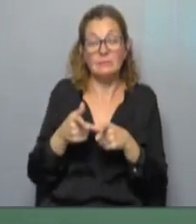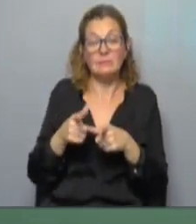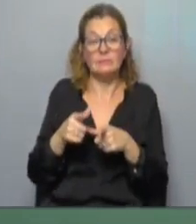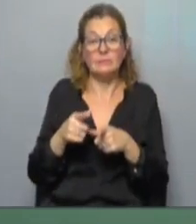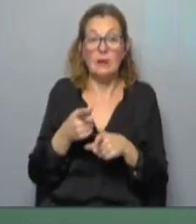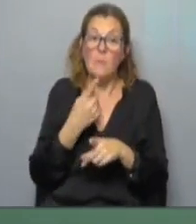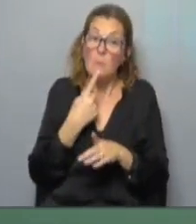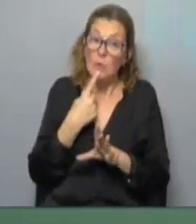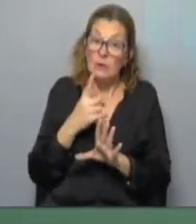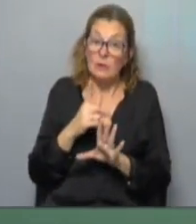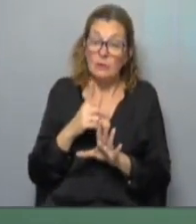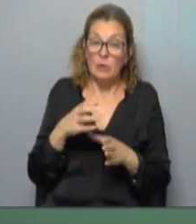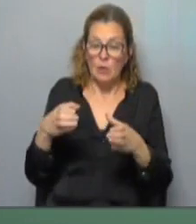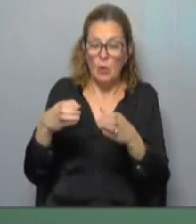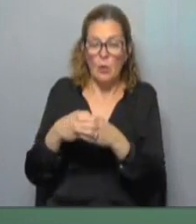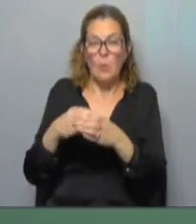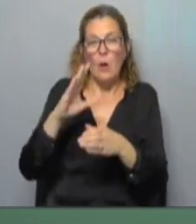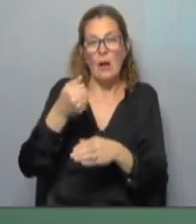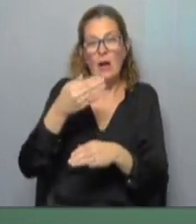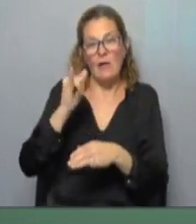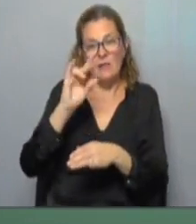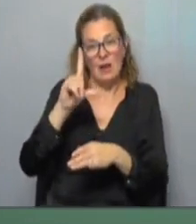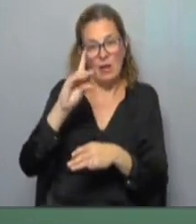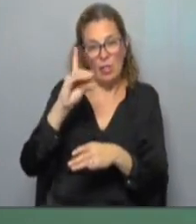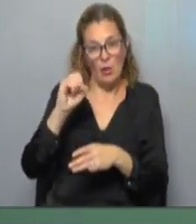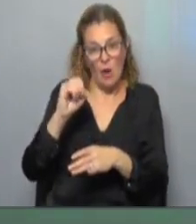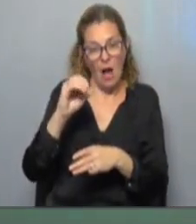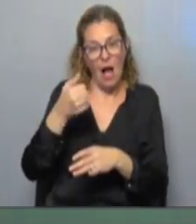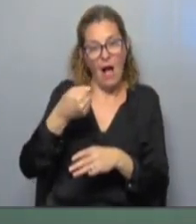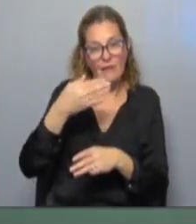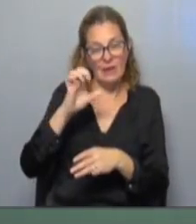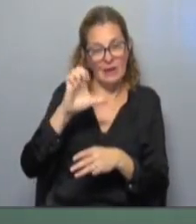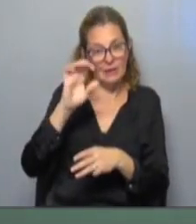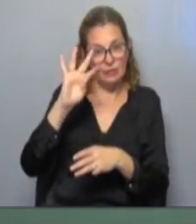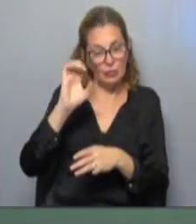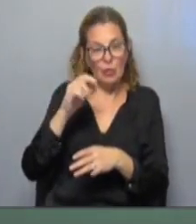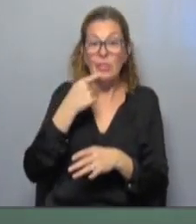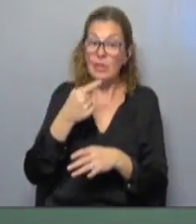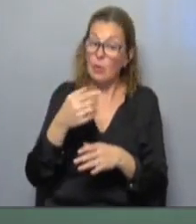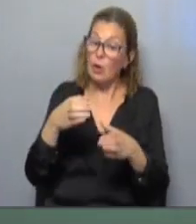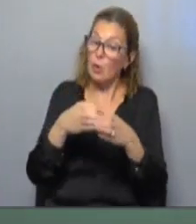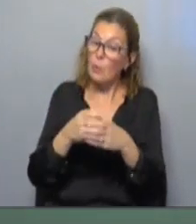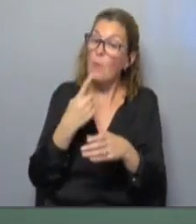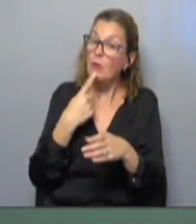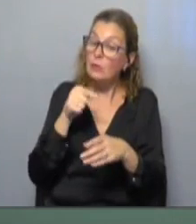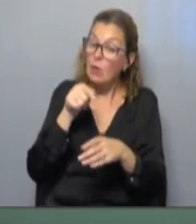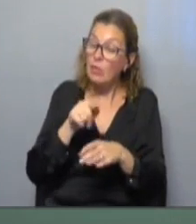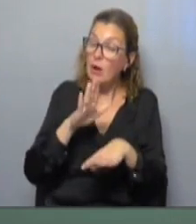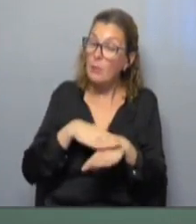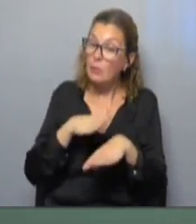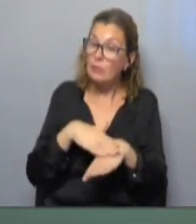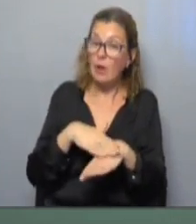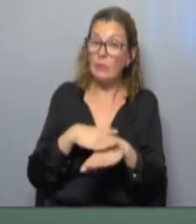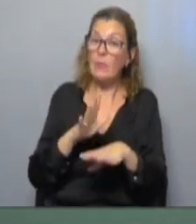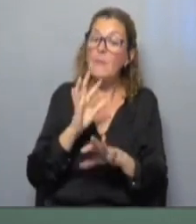consecuencias políticas. Desde Cabildo Abierto, el senador Guillermo Domenech dijo que su partido va a esperar las explicaciones de Heber